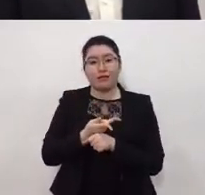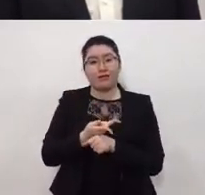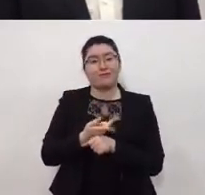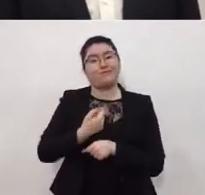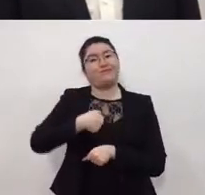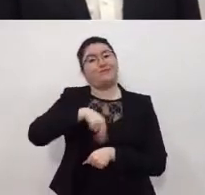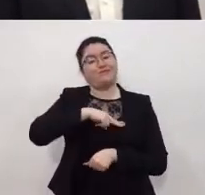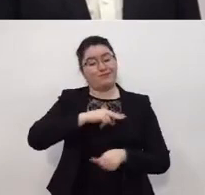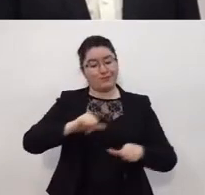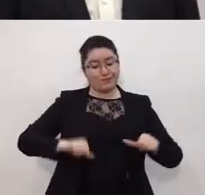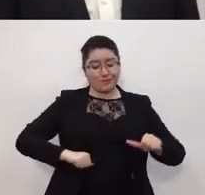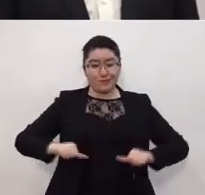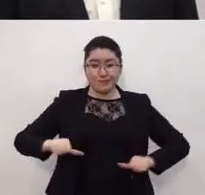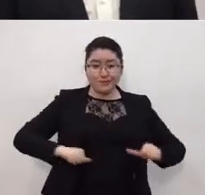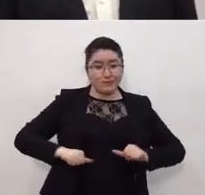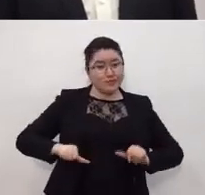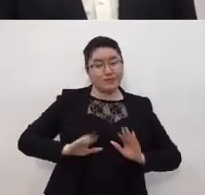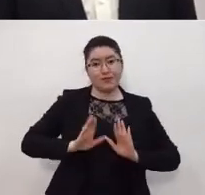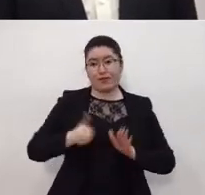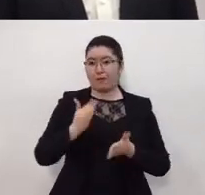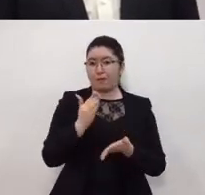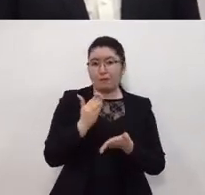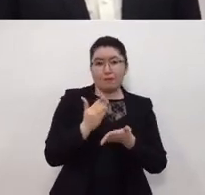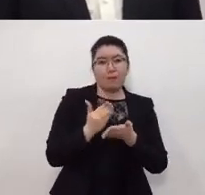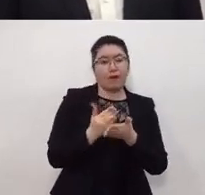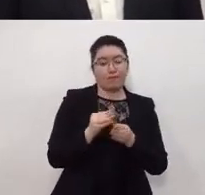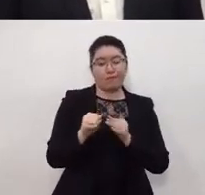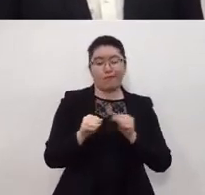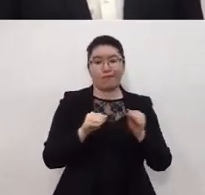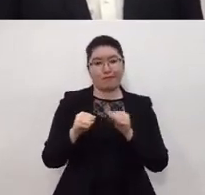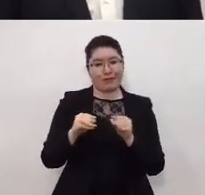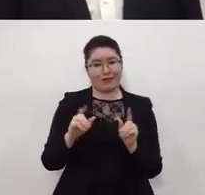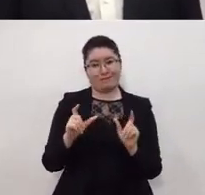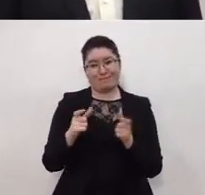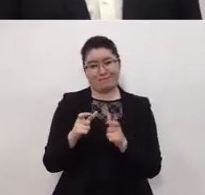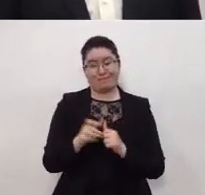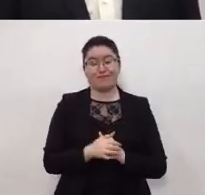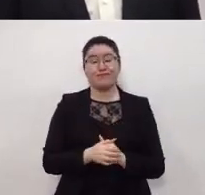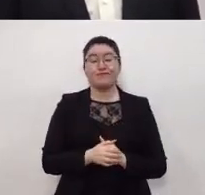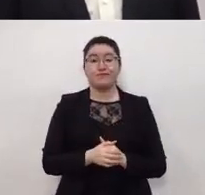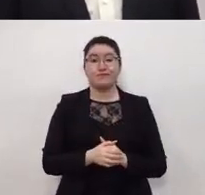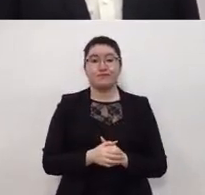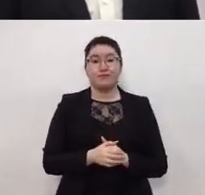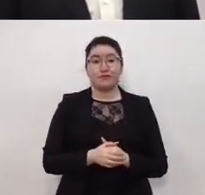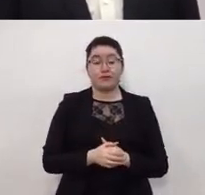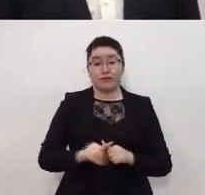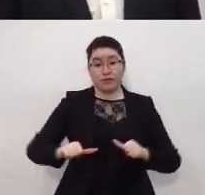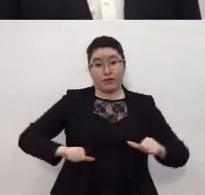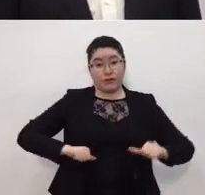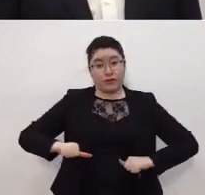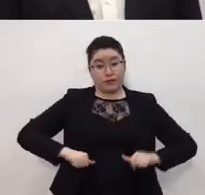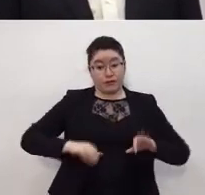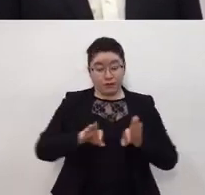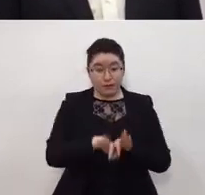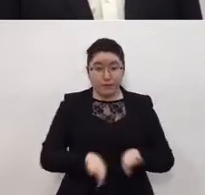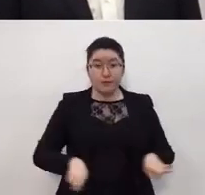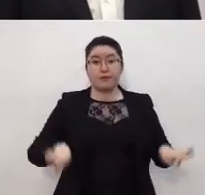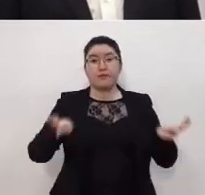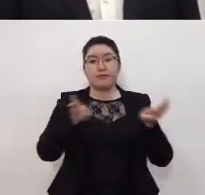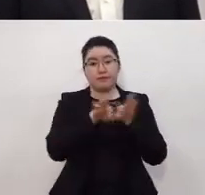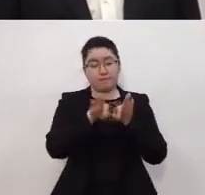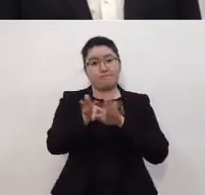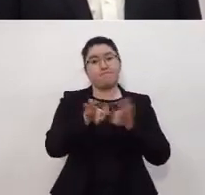disminuir la actividad disminuir la movilidad son las actividades esenciales las que quedarán